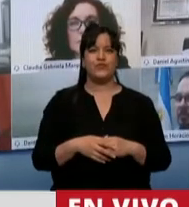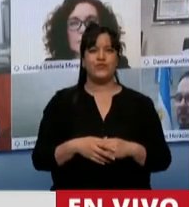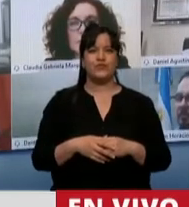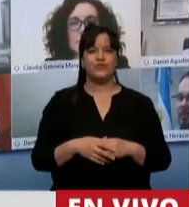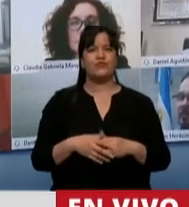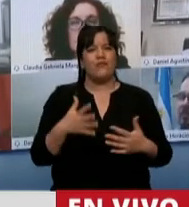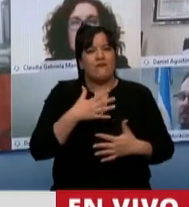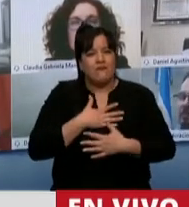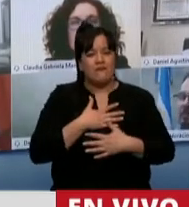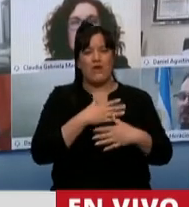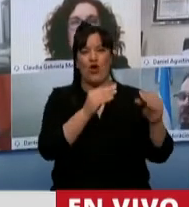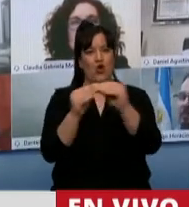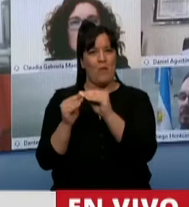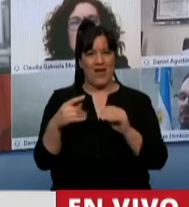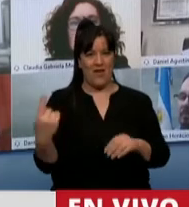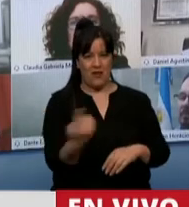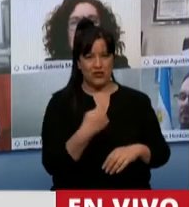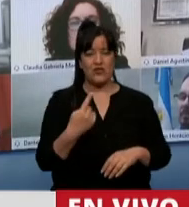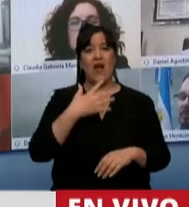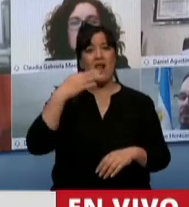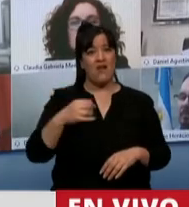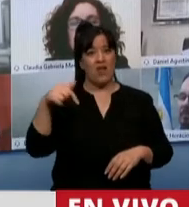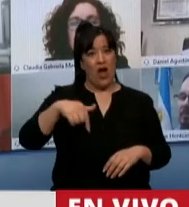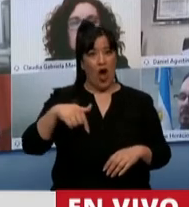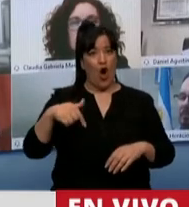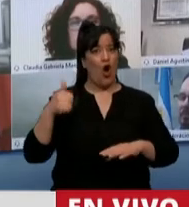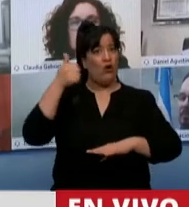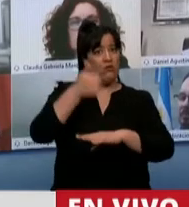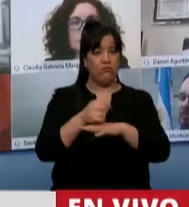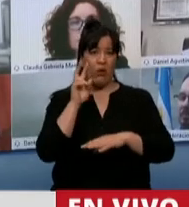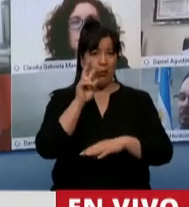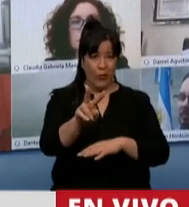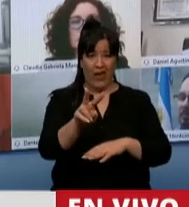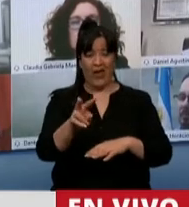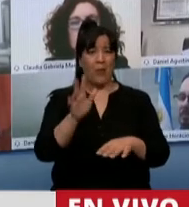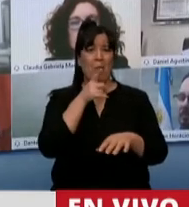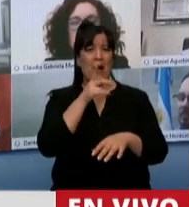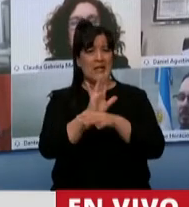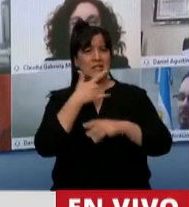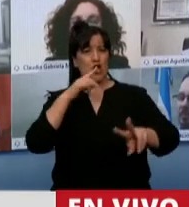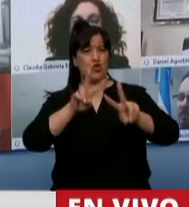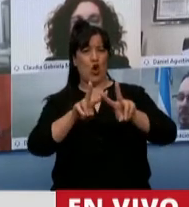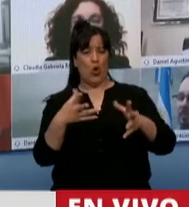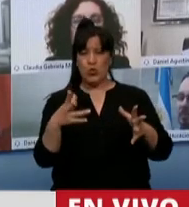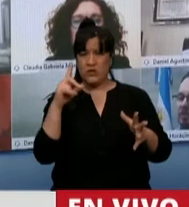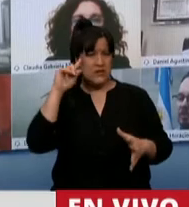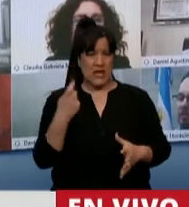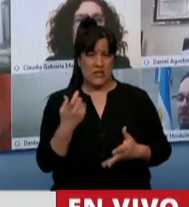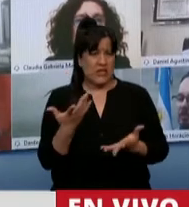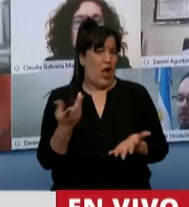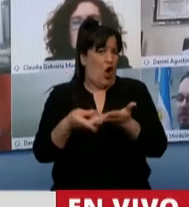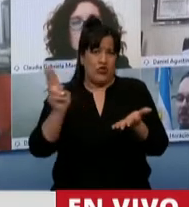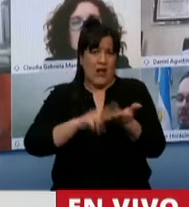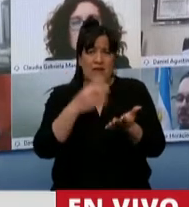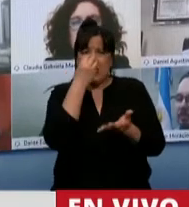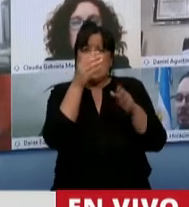Queridos colegas, bueno, la verdad que hoy hemos asistido a un espectáculo tristísimo, un nuevo circo